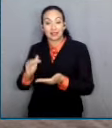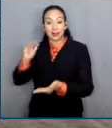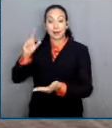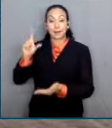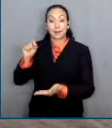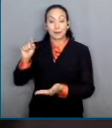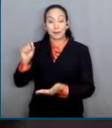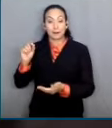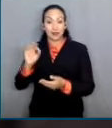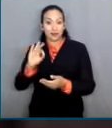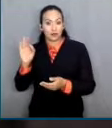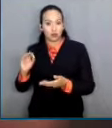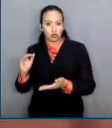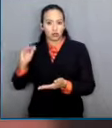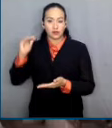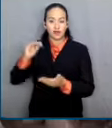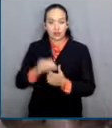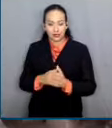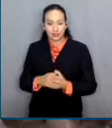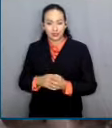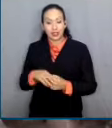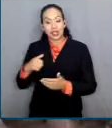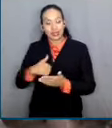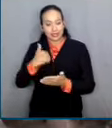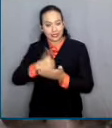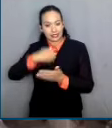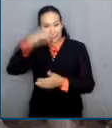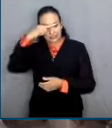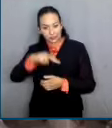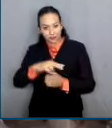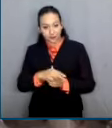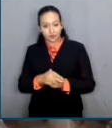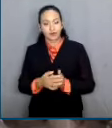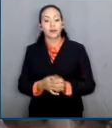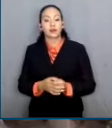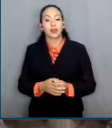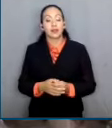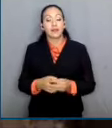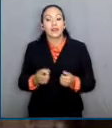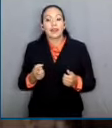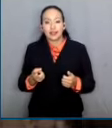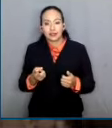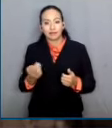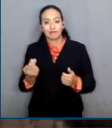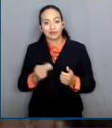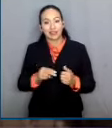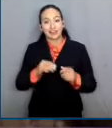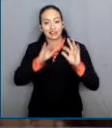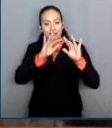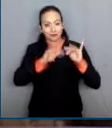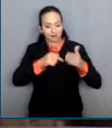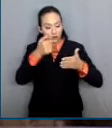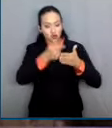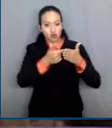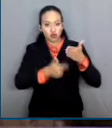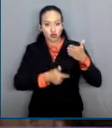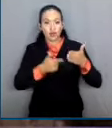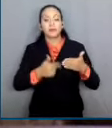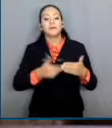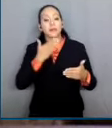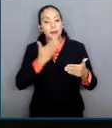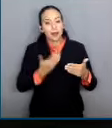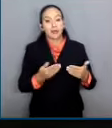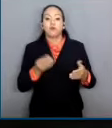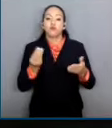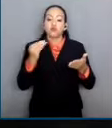diario en la Ciudad de México y que las operaciones se encuentren registradas en su contabilidad. Si estas prestaciones